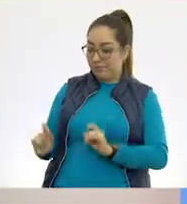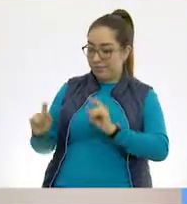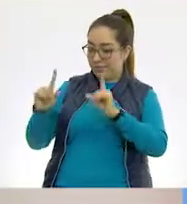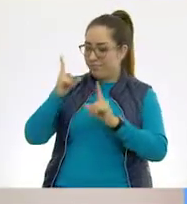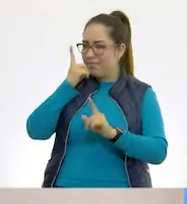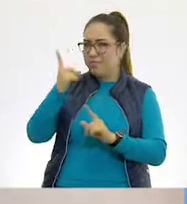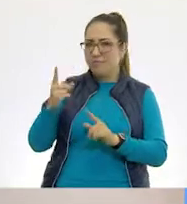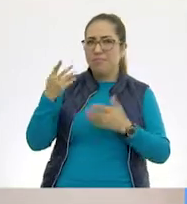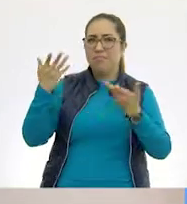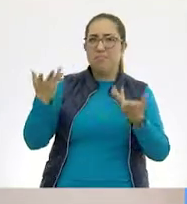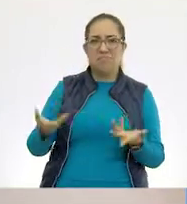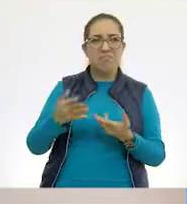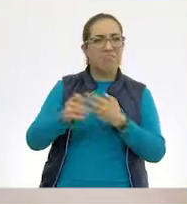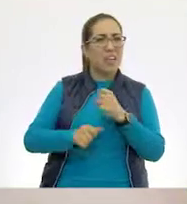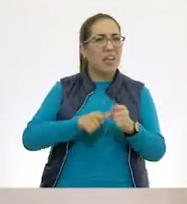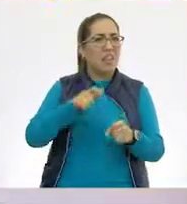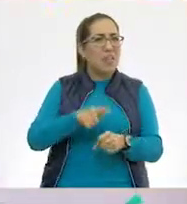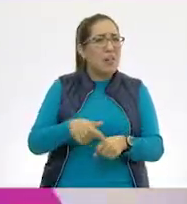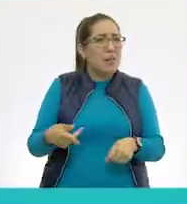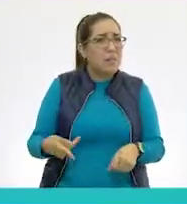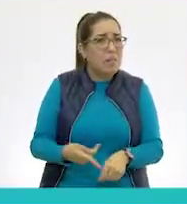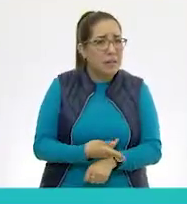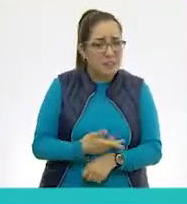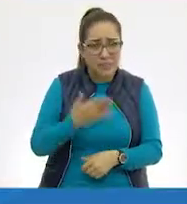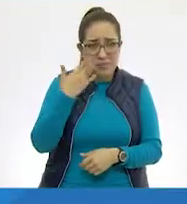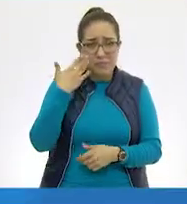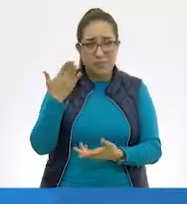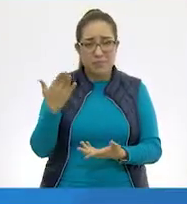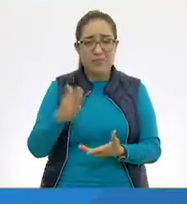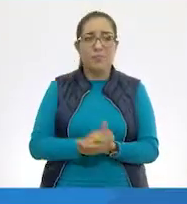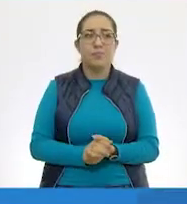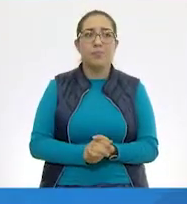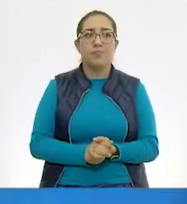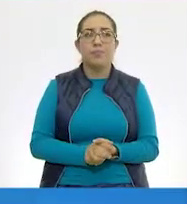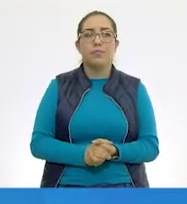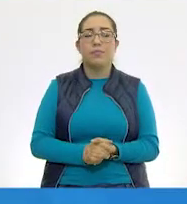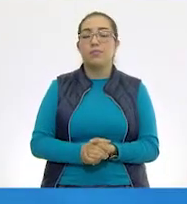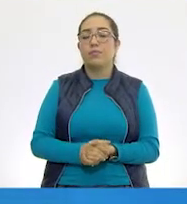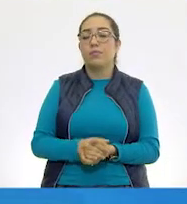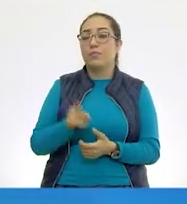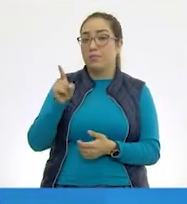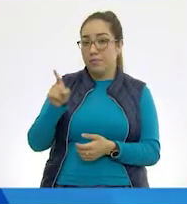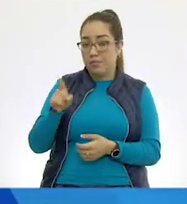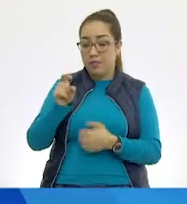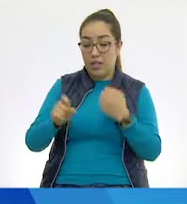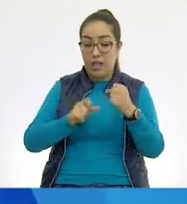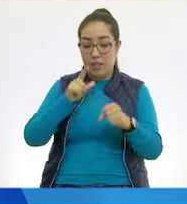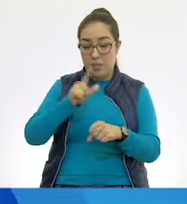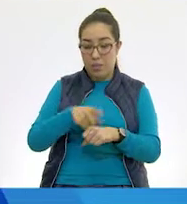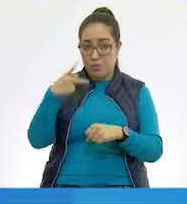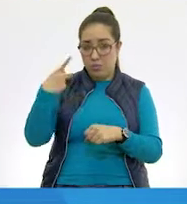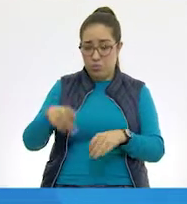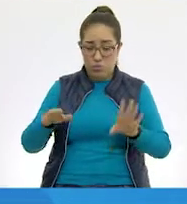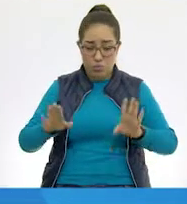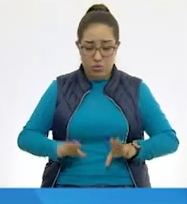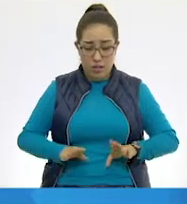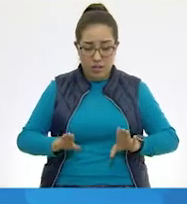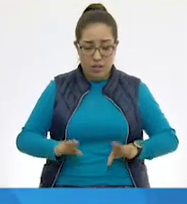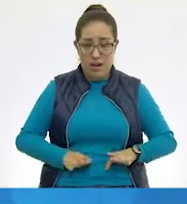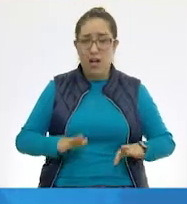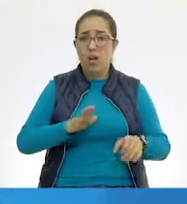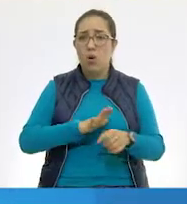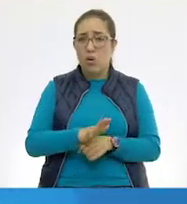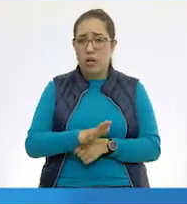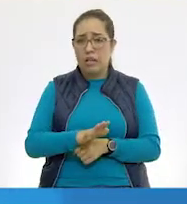qué pasa con estos animales. ¿Sale? A ver. Otra característica de este tipo de respiración es que se da